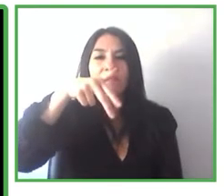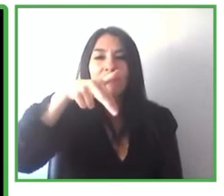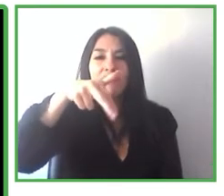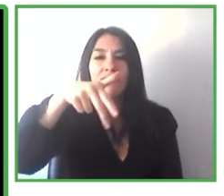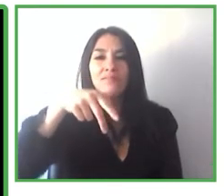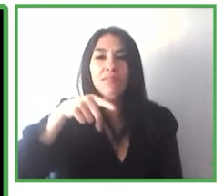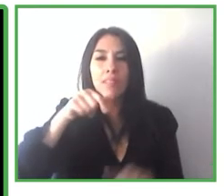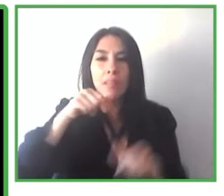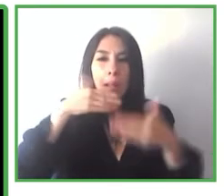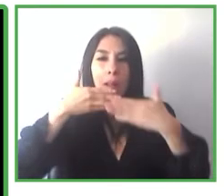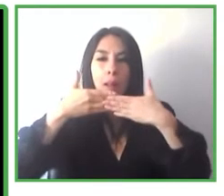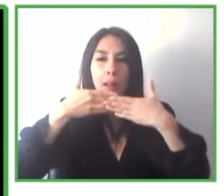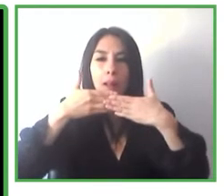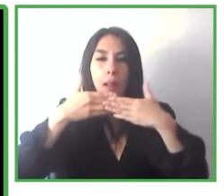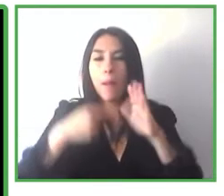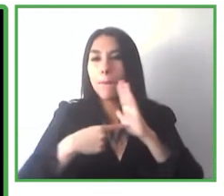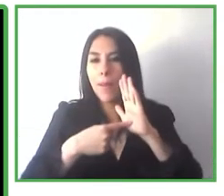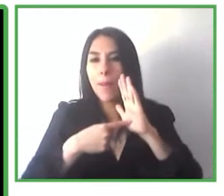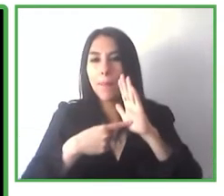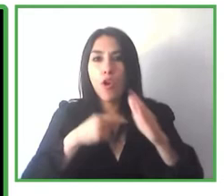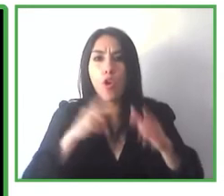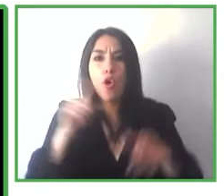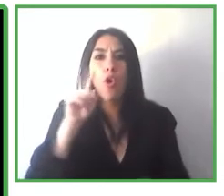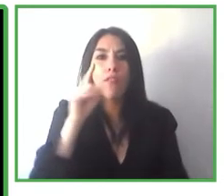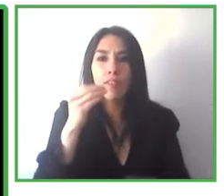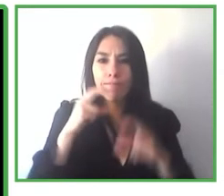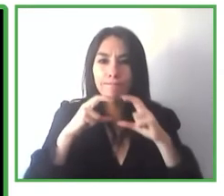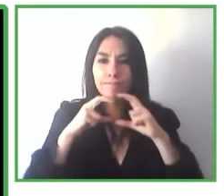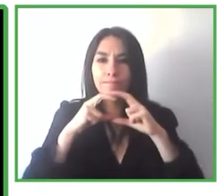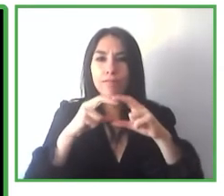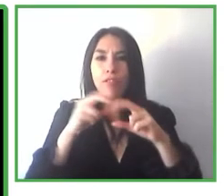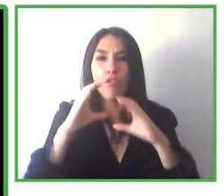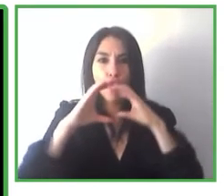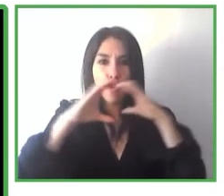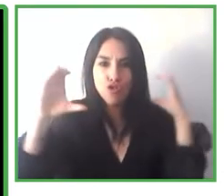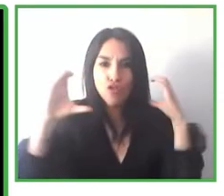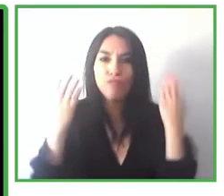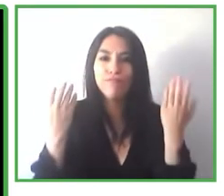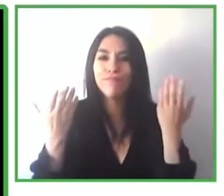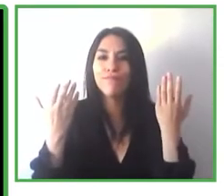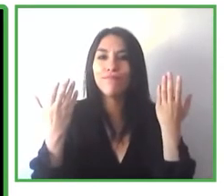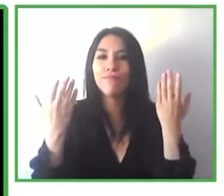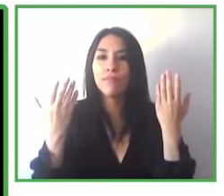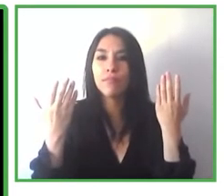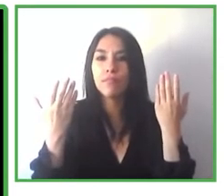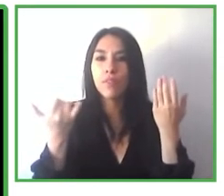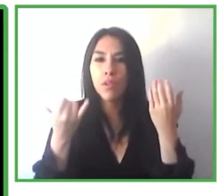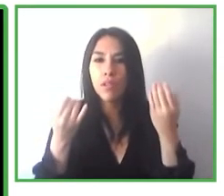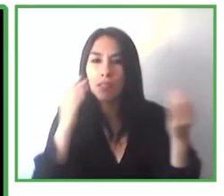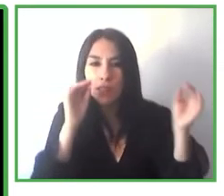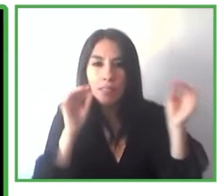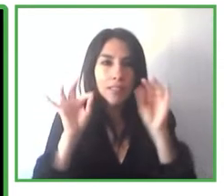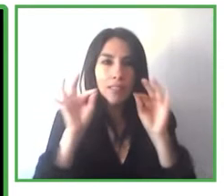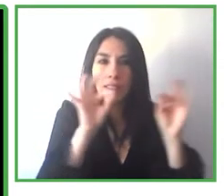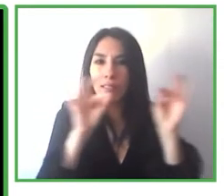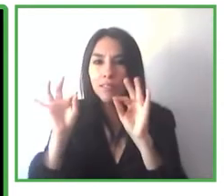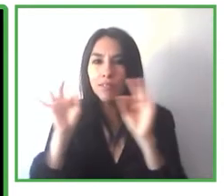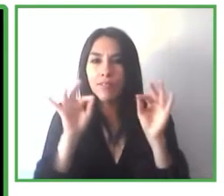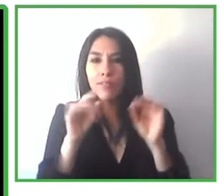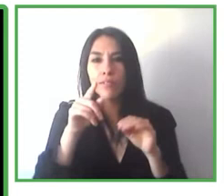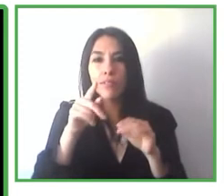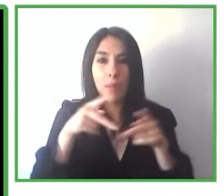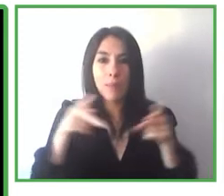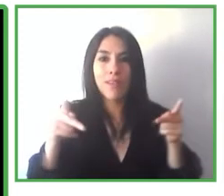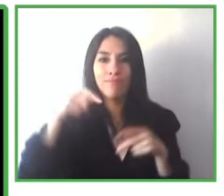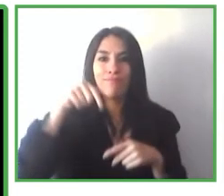de autobús el GPS nos puede decir que estamos en cualquier lugar con Navilens un usuario con discapacidad visual solamente tiene que abrir su